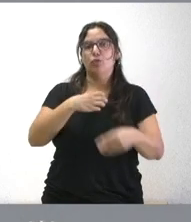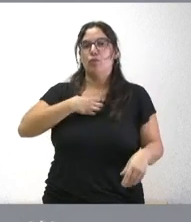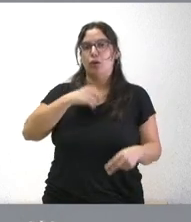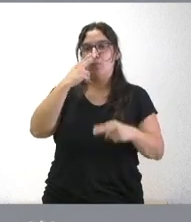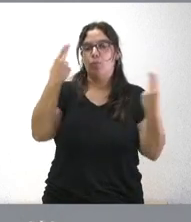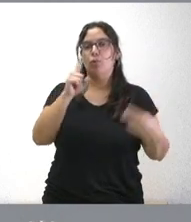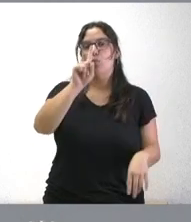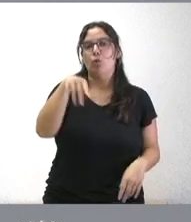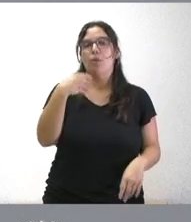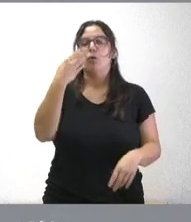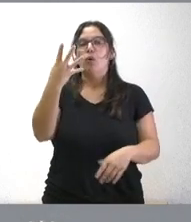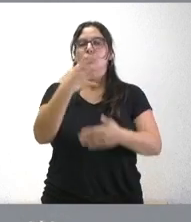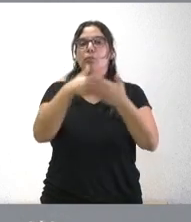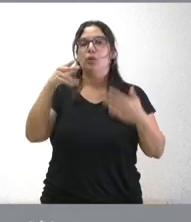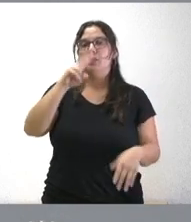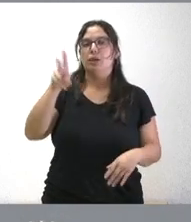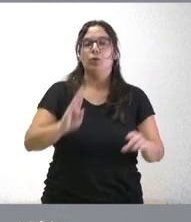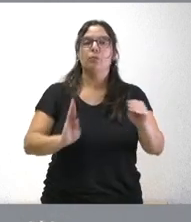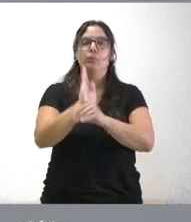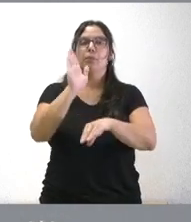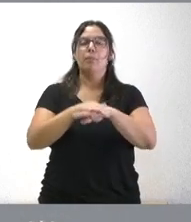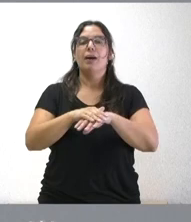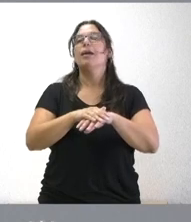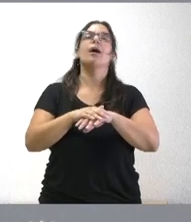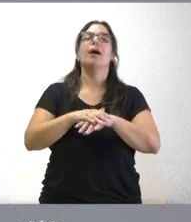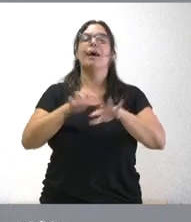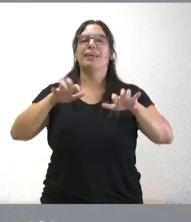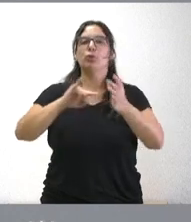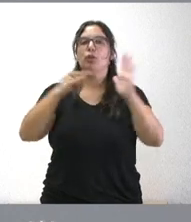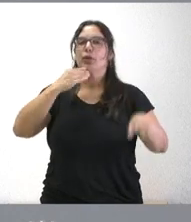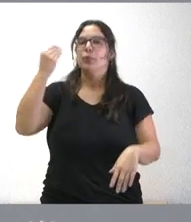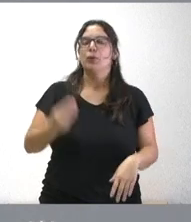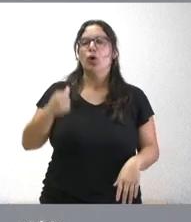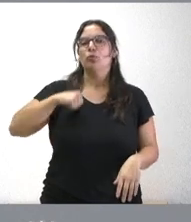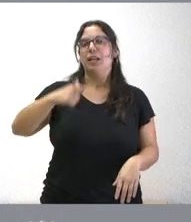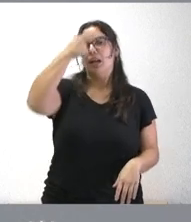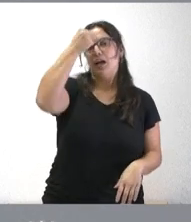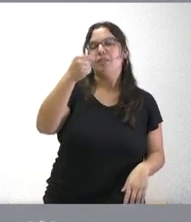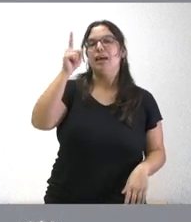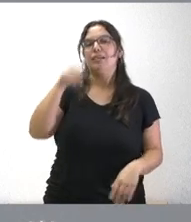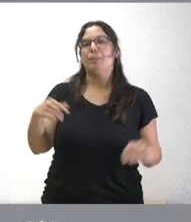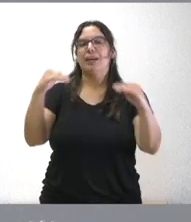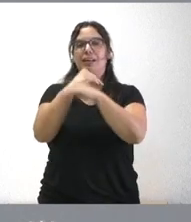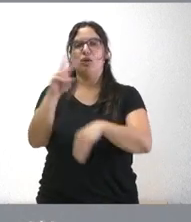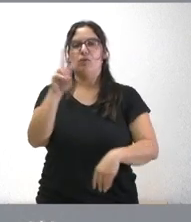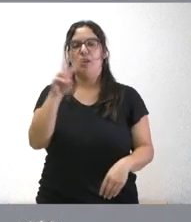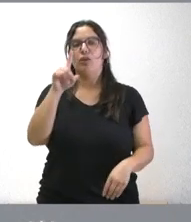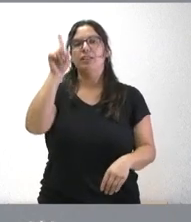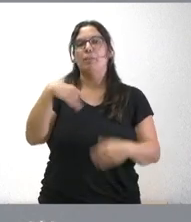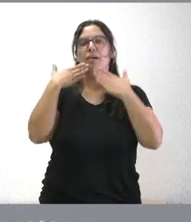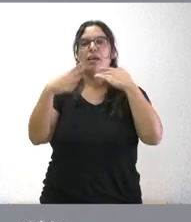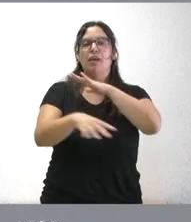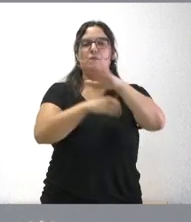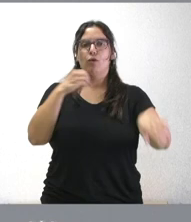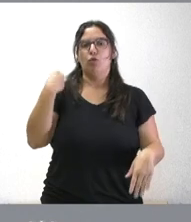1,4 millones de euros es lo que se destina para equipos de alta tecnología en los hospitales de Ávila y el clínico de Valladolid, también con fondos procedentes del